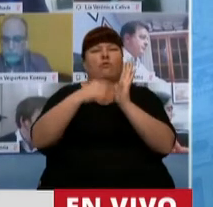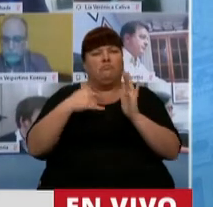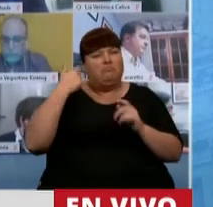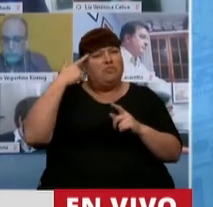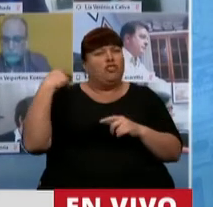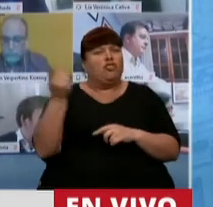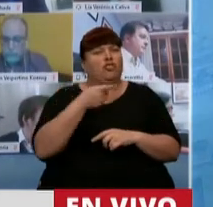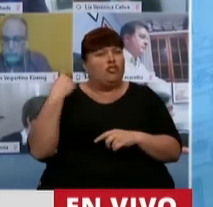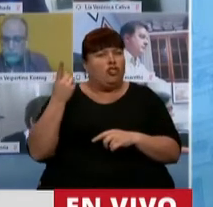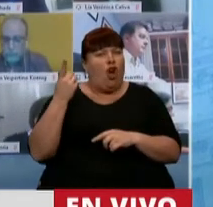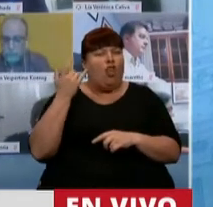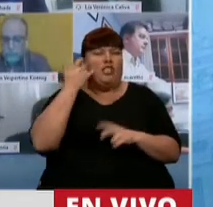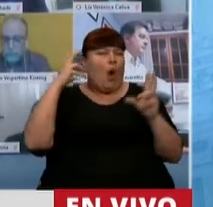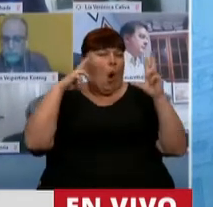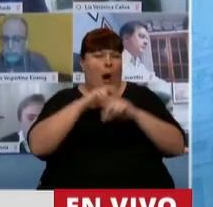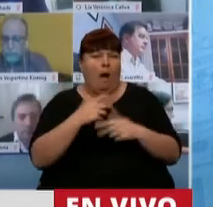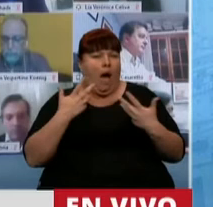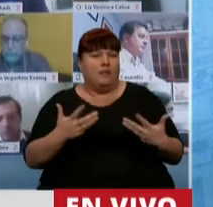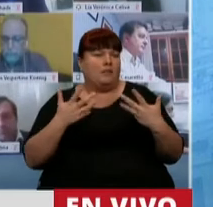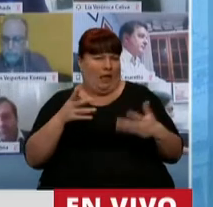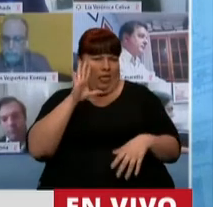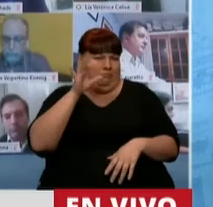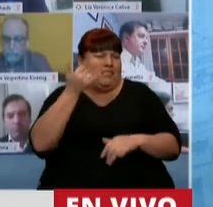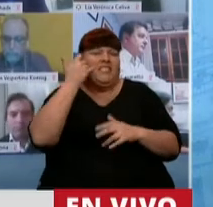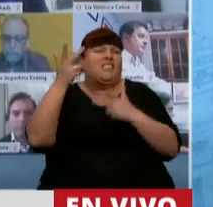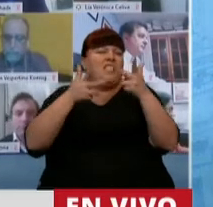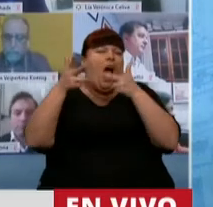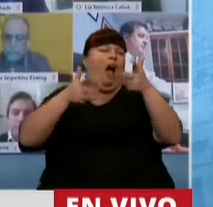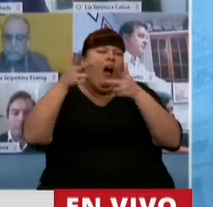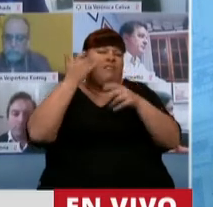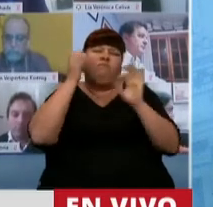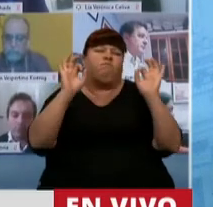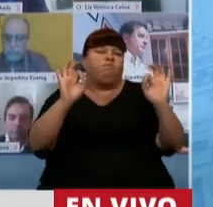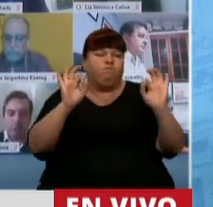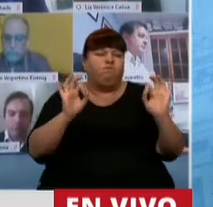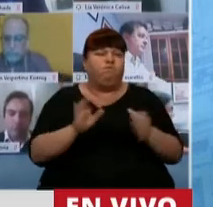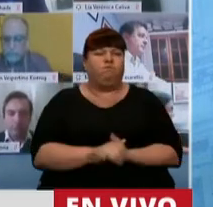estamos todos agotados, creo que ya se ha dicho todo lo que se puede decir.